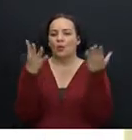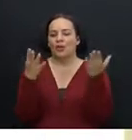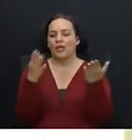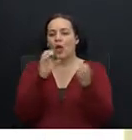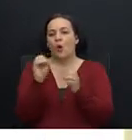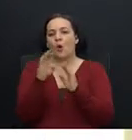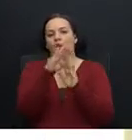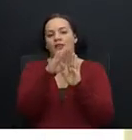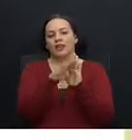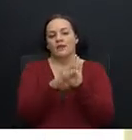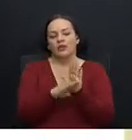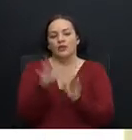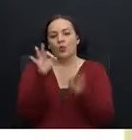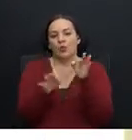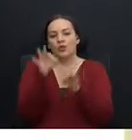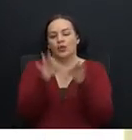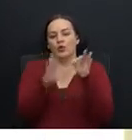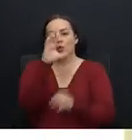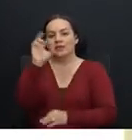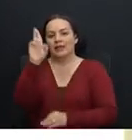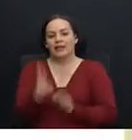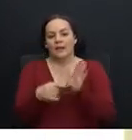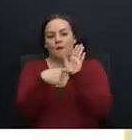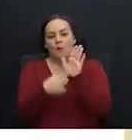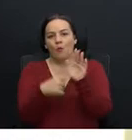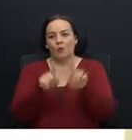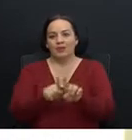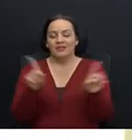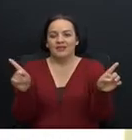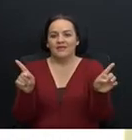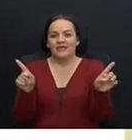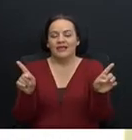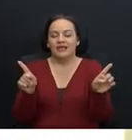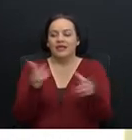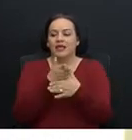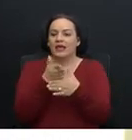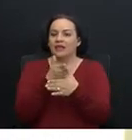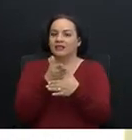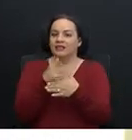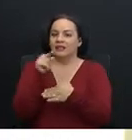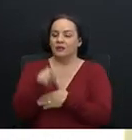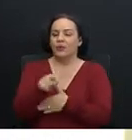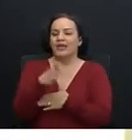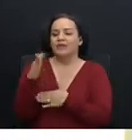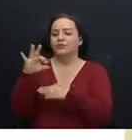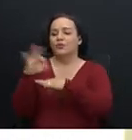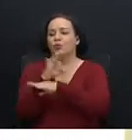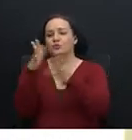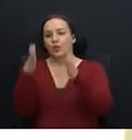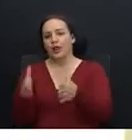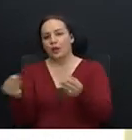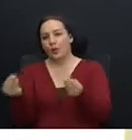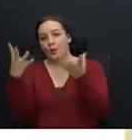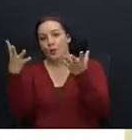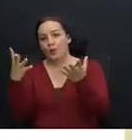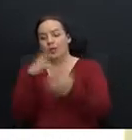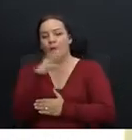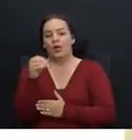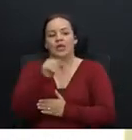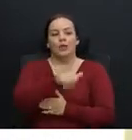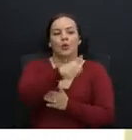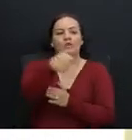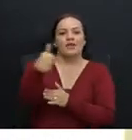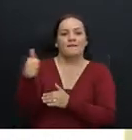Rica señala una clara diferencia entre lo que es ser un funcionario público y los